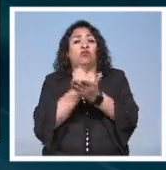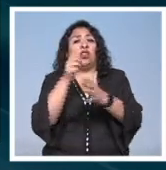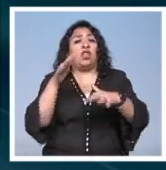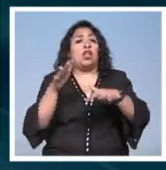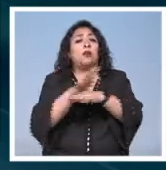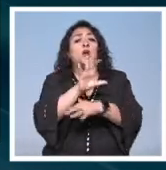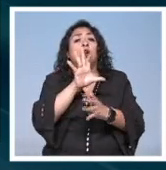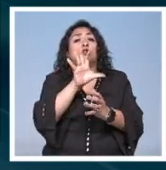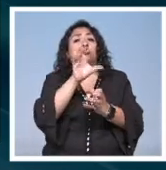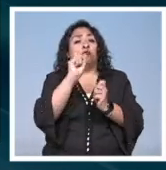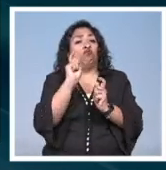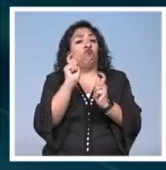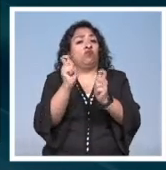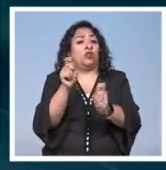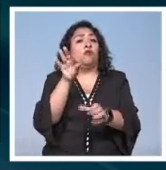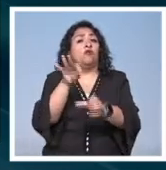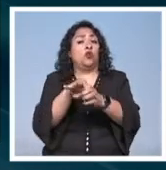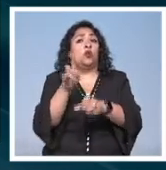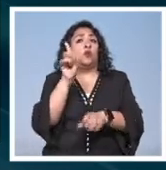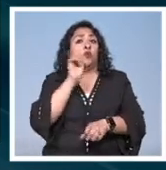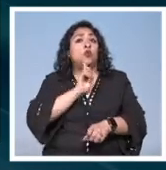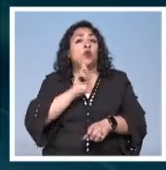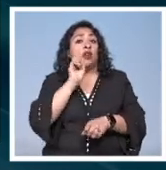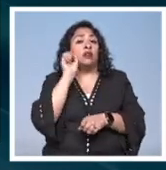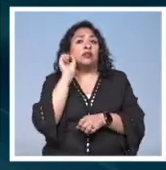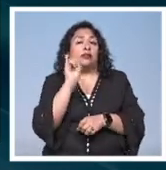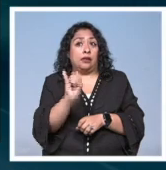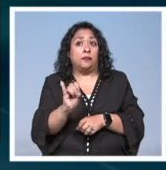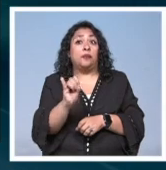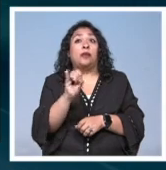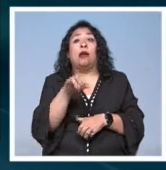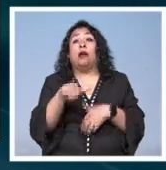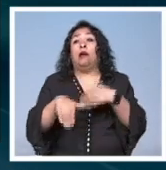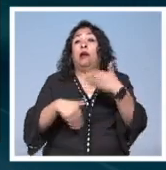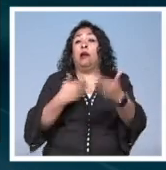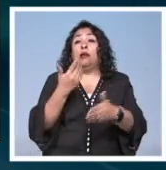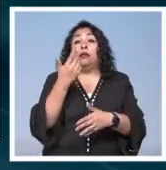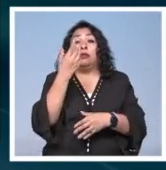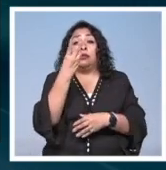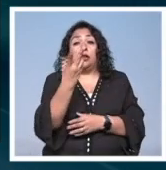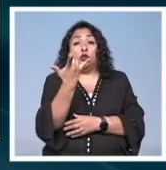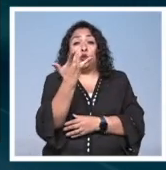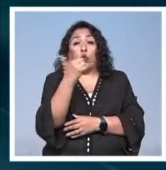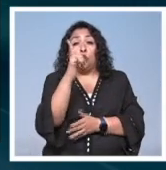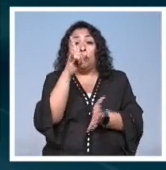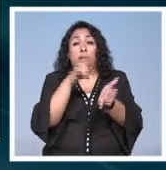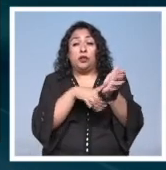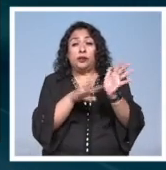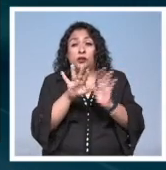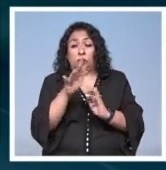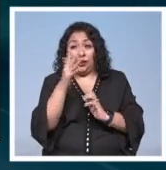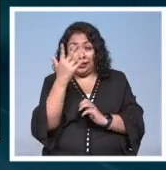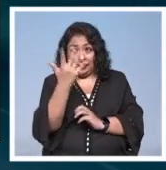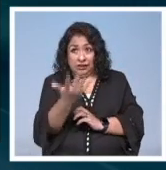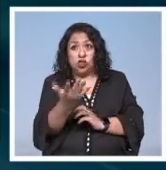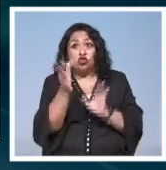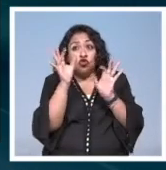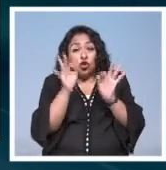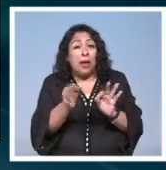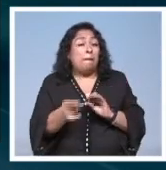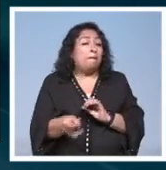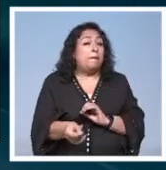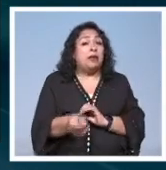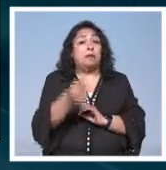constitucionales que otorgaron el voto a las mujeres pero fue hasta el 3 de julio de 1955 cuando por